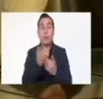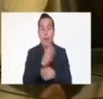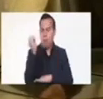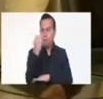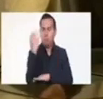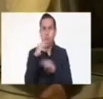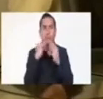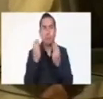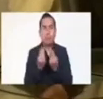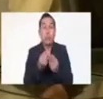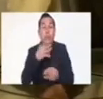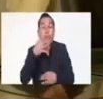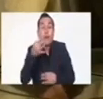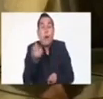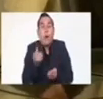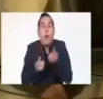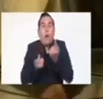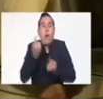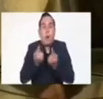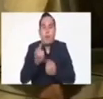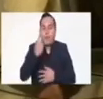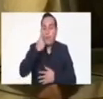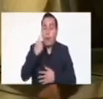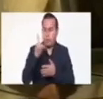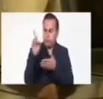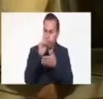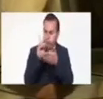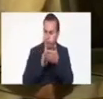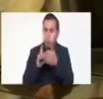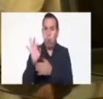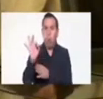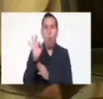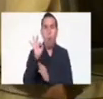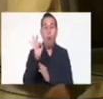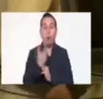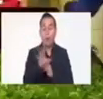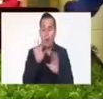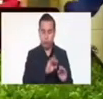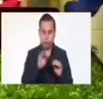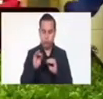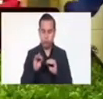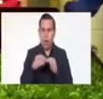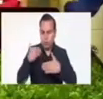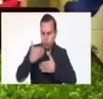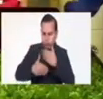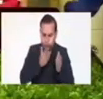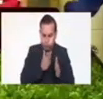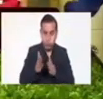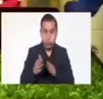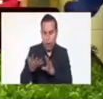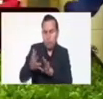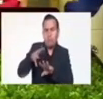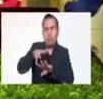no sé cómo se llama, no se informan bien, de cómo es la situación, ya que le quisieron dar, un tinte político,